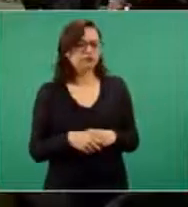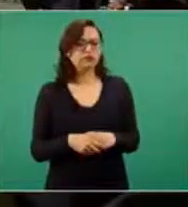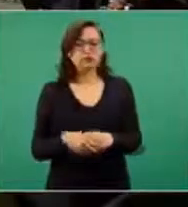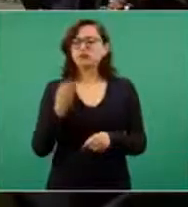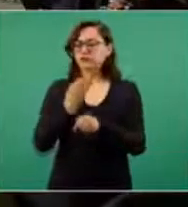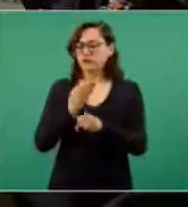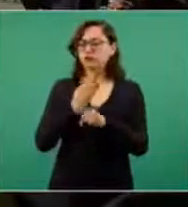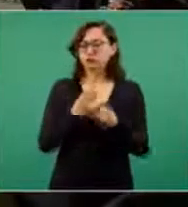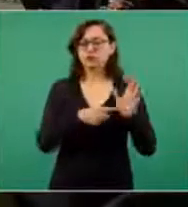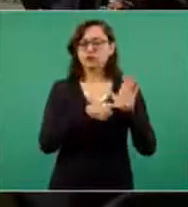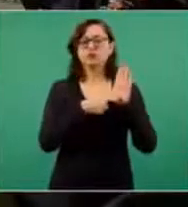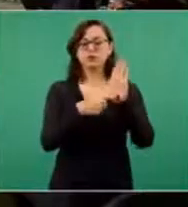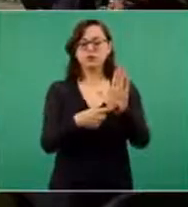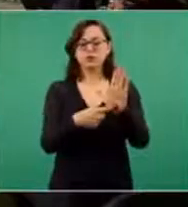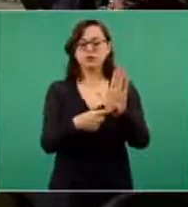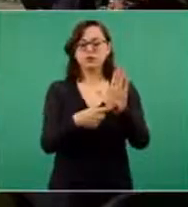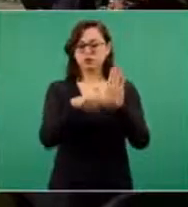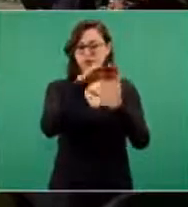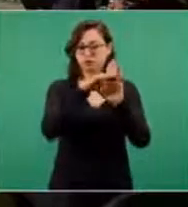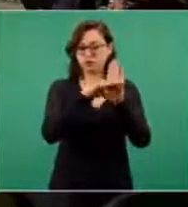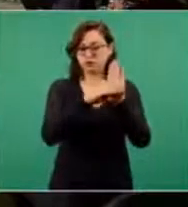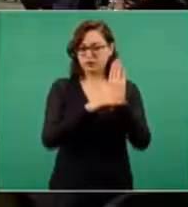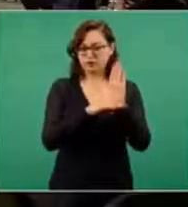ahorita la vemos en los términos,